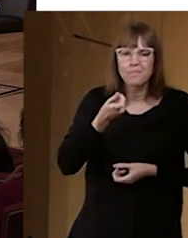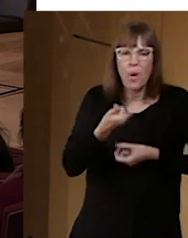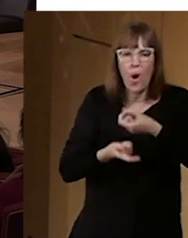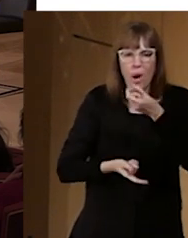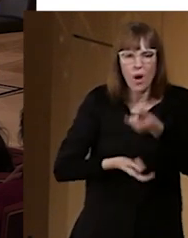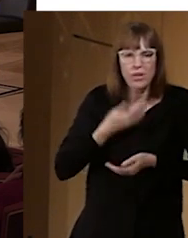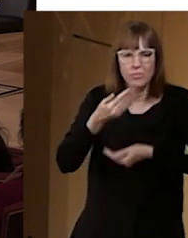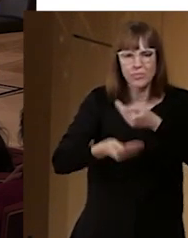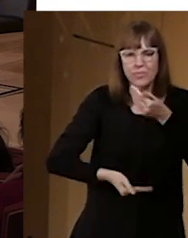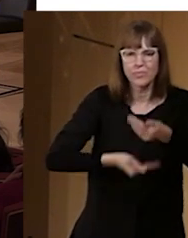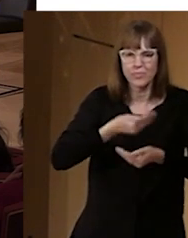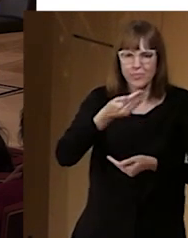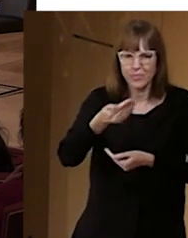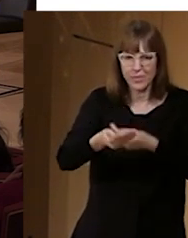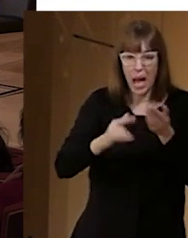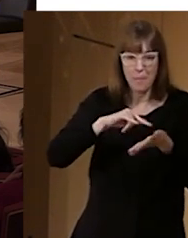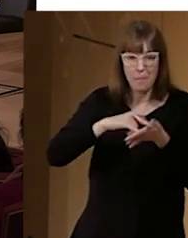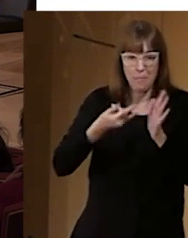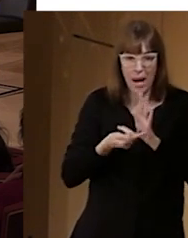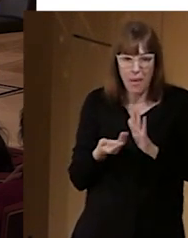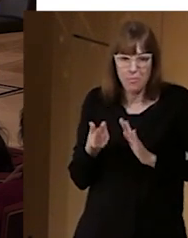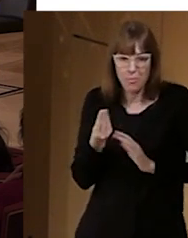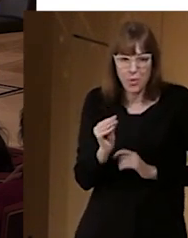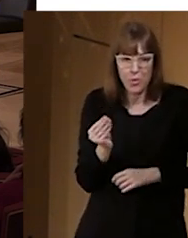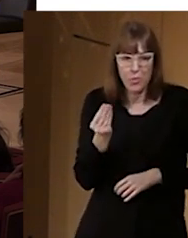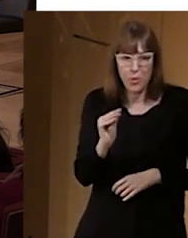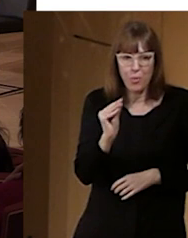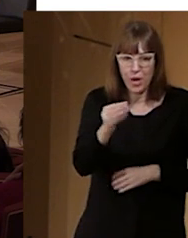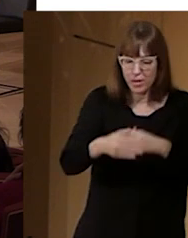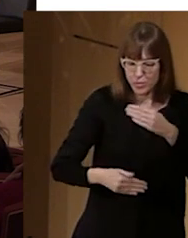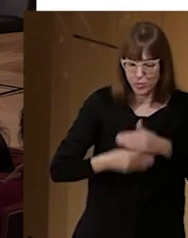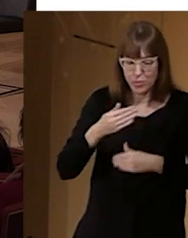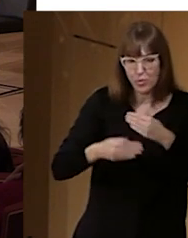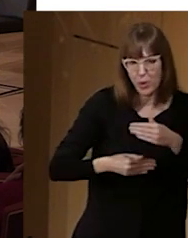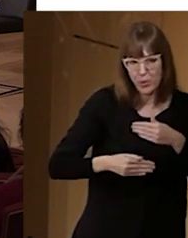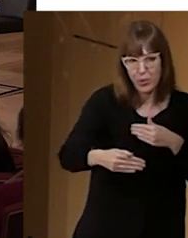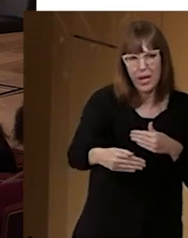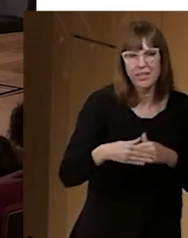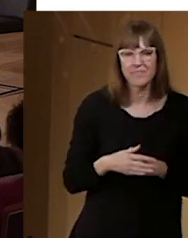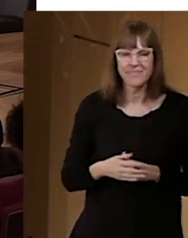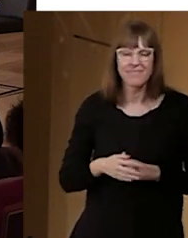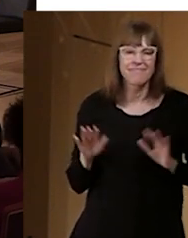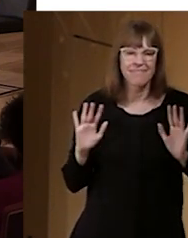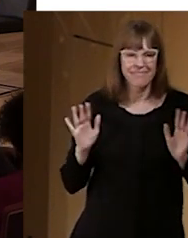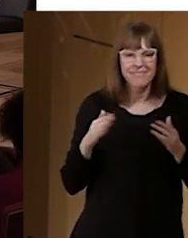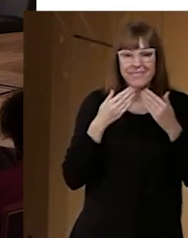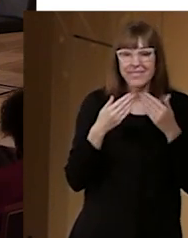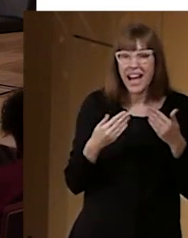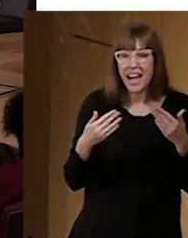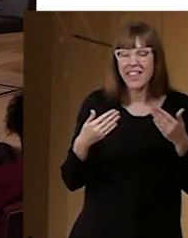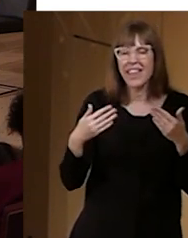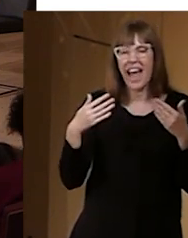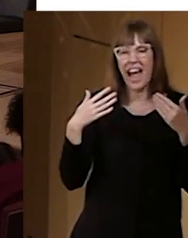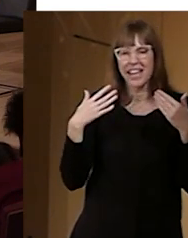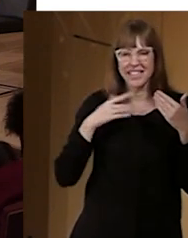a poco ese plan durante mucho tiempo. Nada, muchísimas gracias por vuestra atención que he dado a vuestra